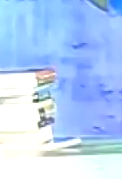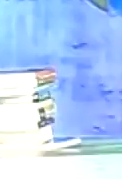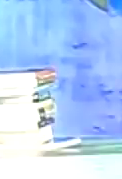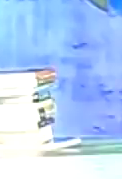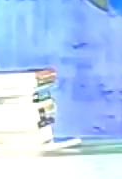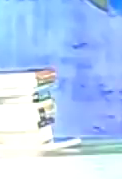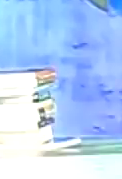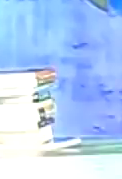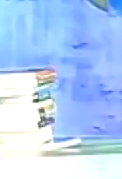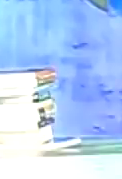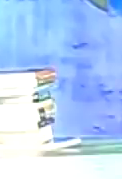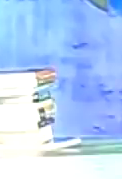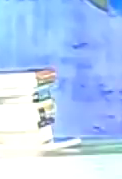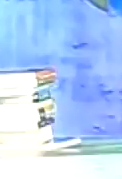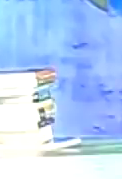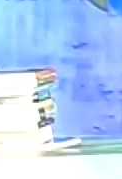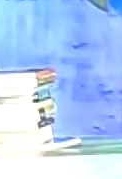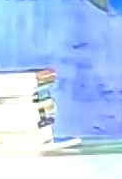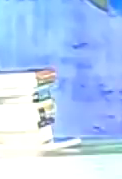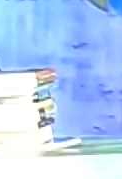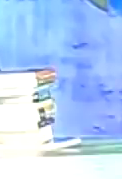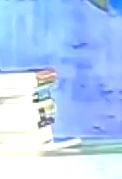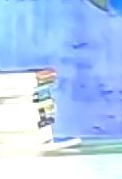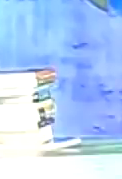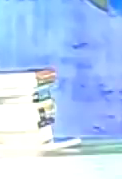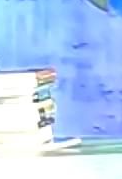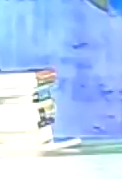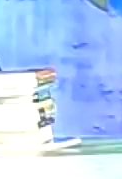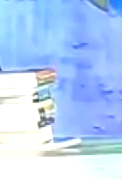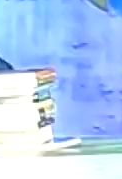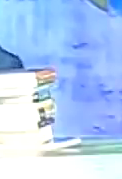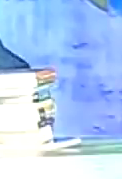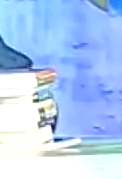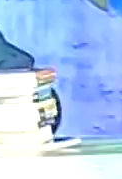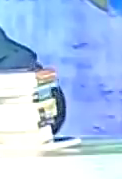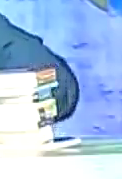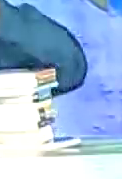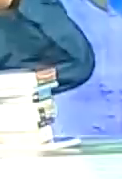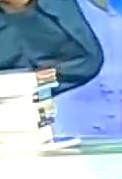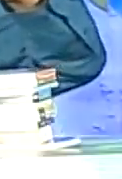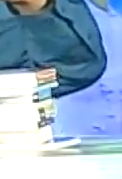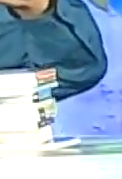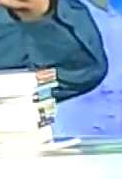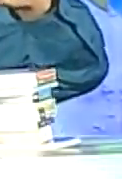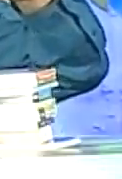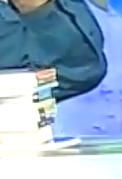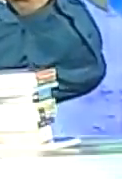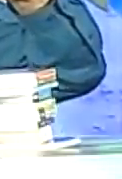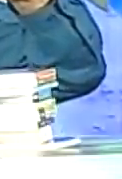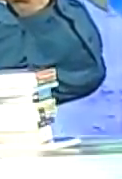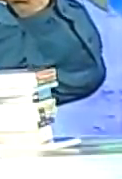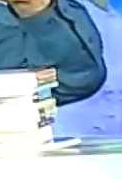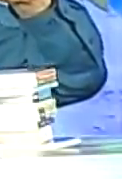a la libertad el amor republicano república o monarquía